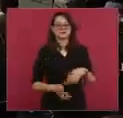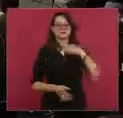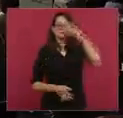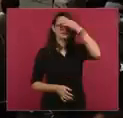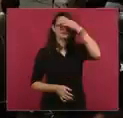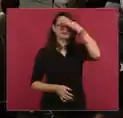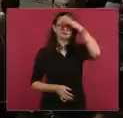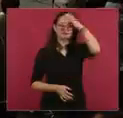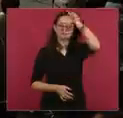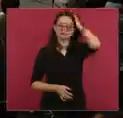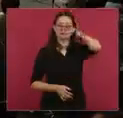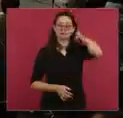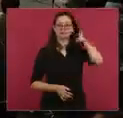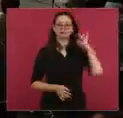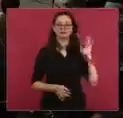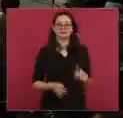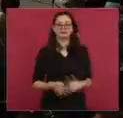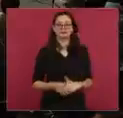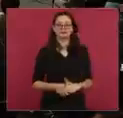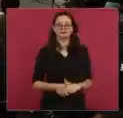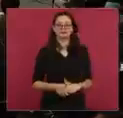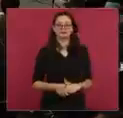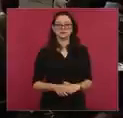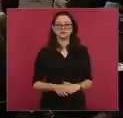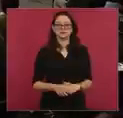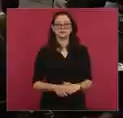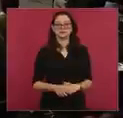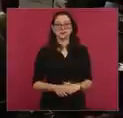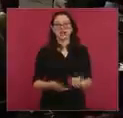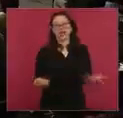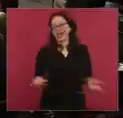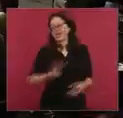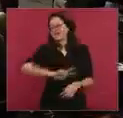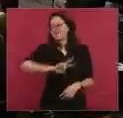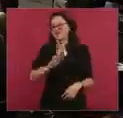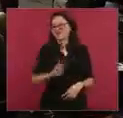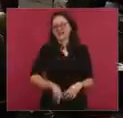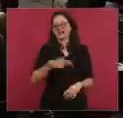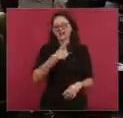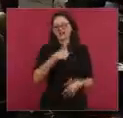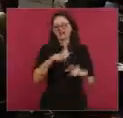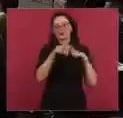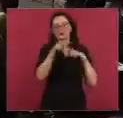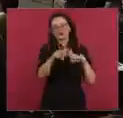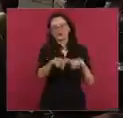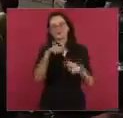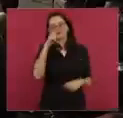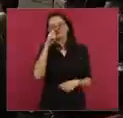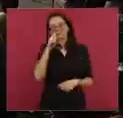Ah, no, vamos a seguir, pues, tirando aceite. Este, miren,